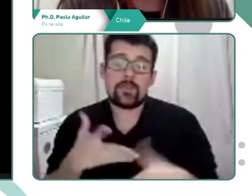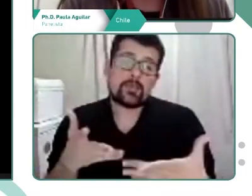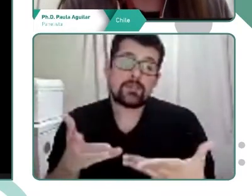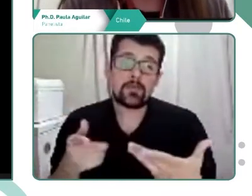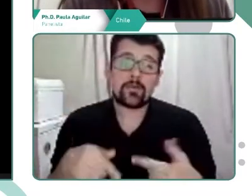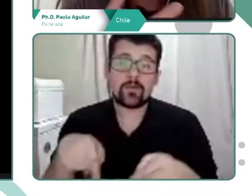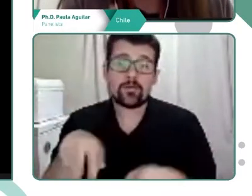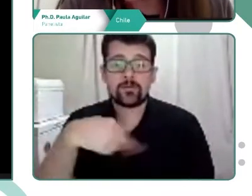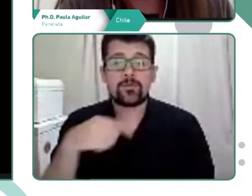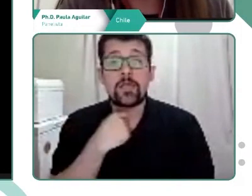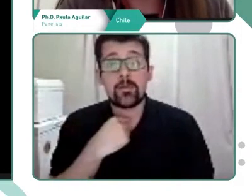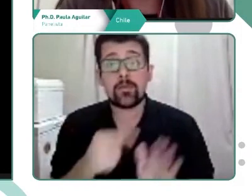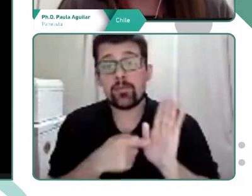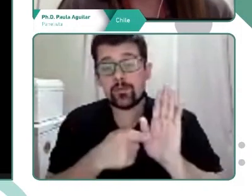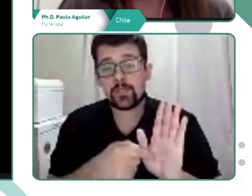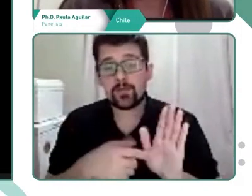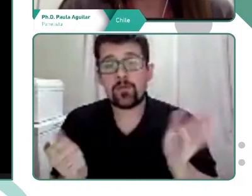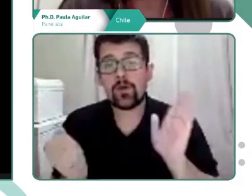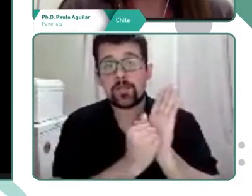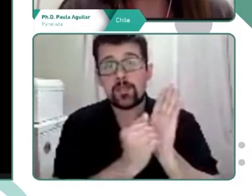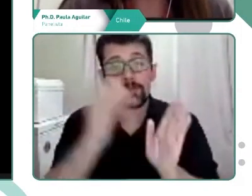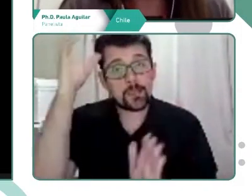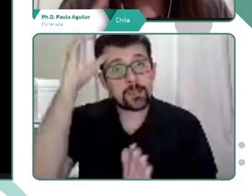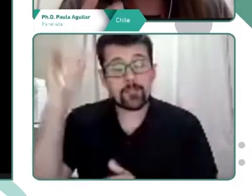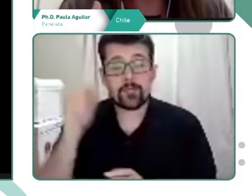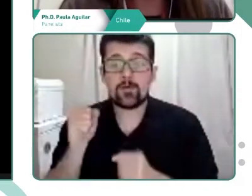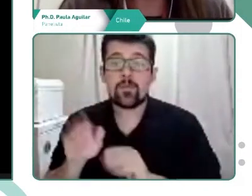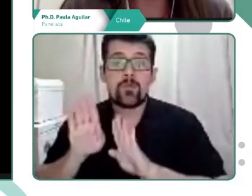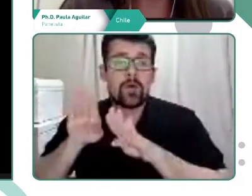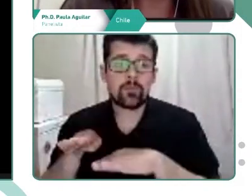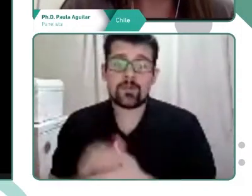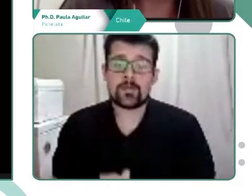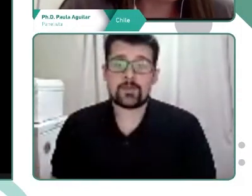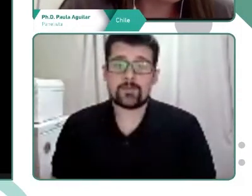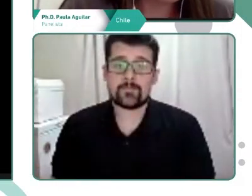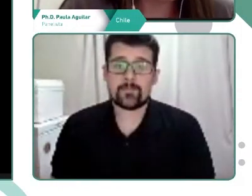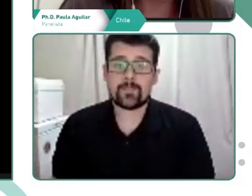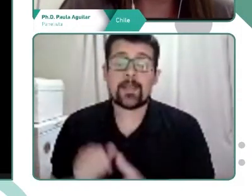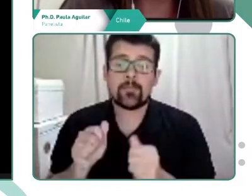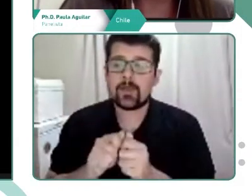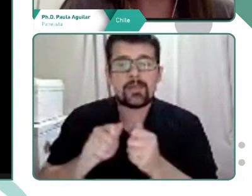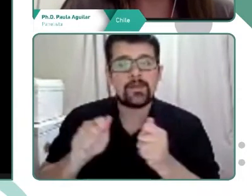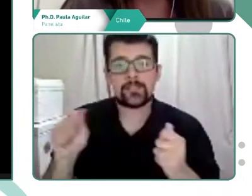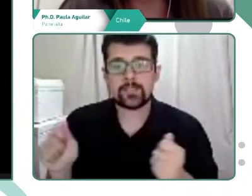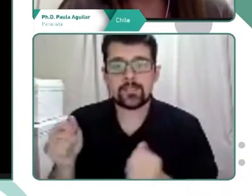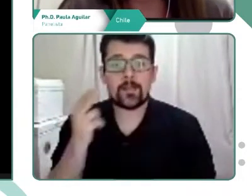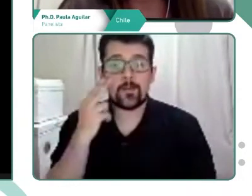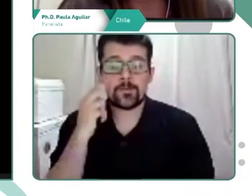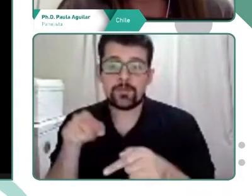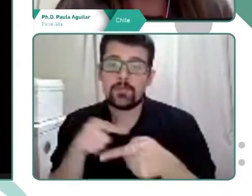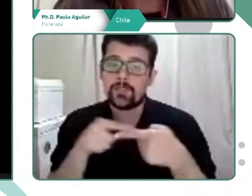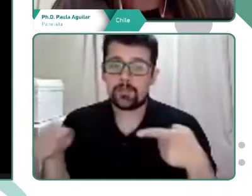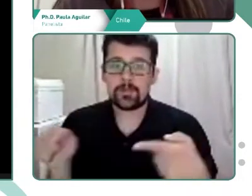científico que vamos a aportar, en el fondo, para extender el conocimiento en esta línea.